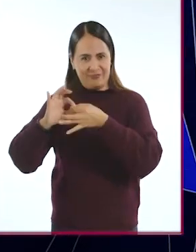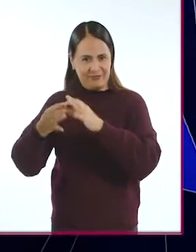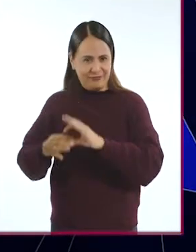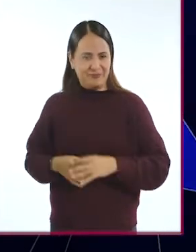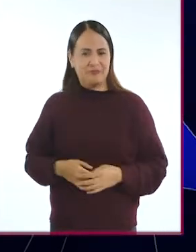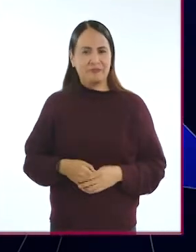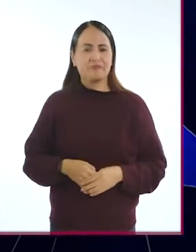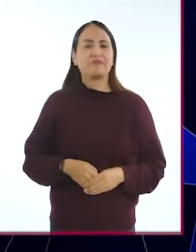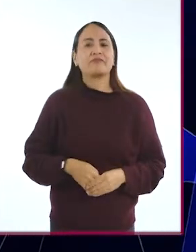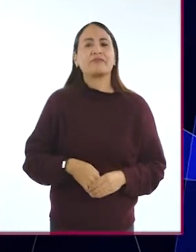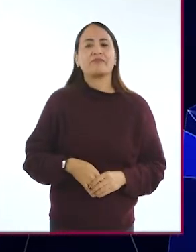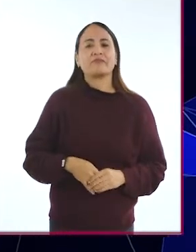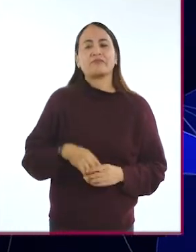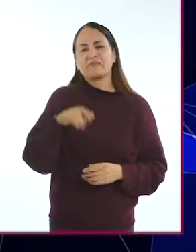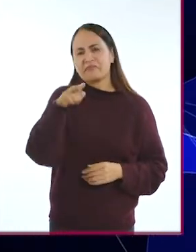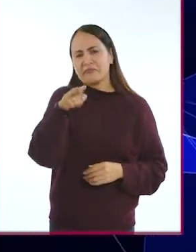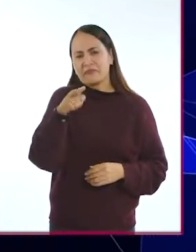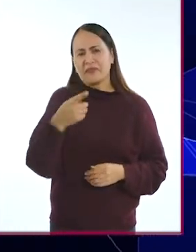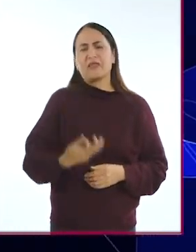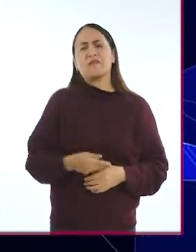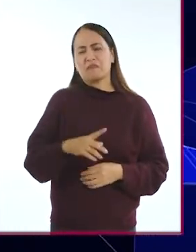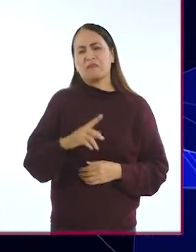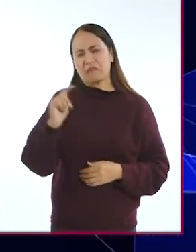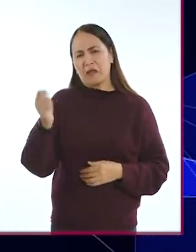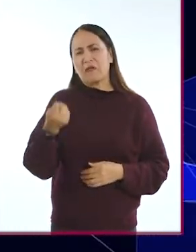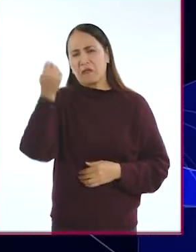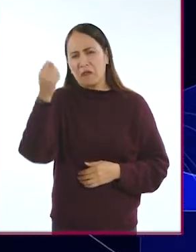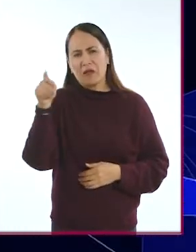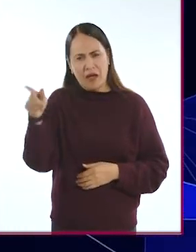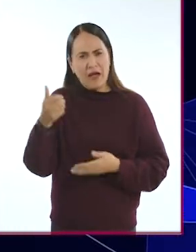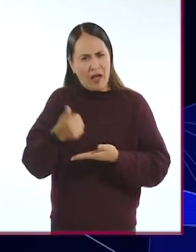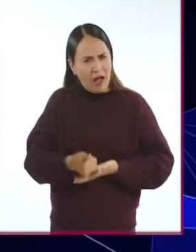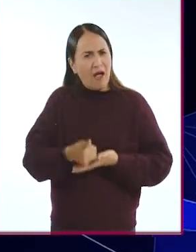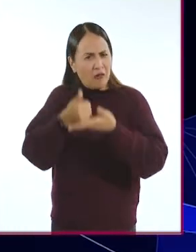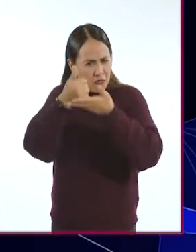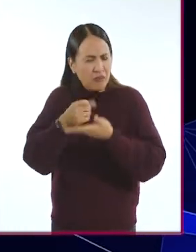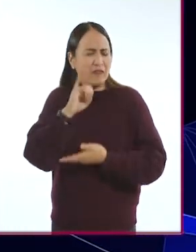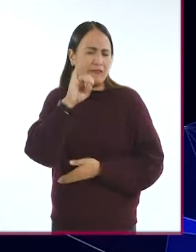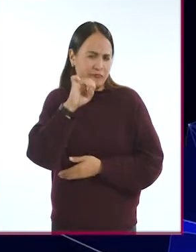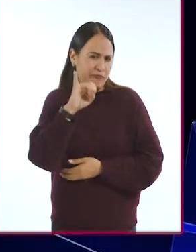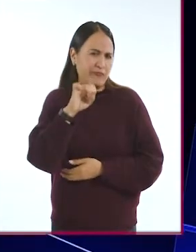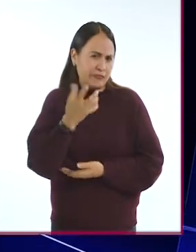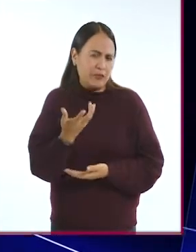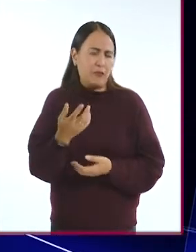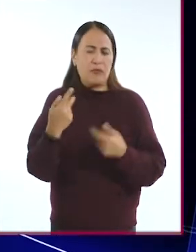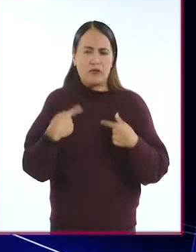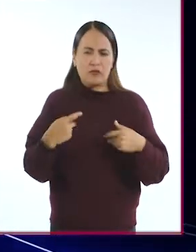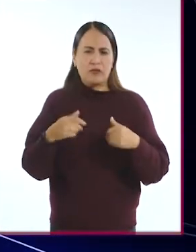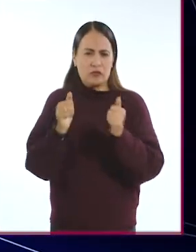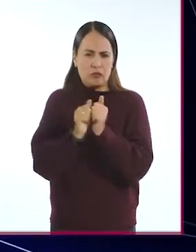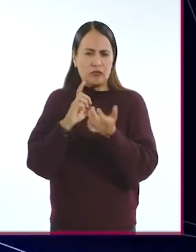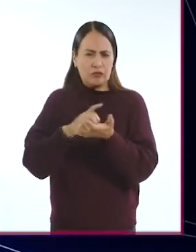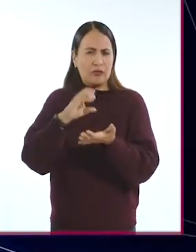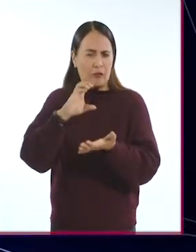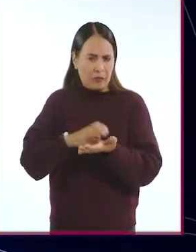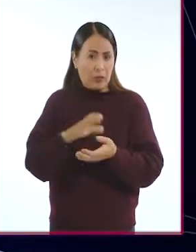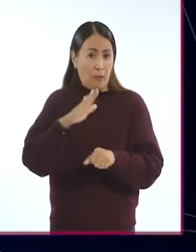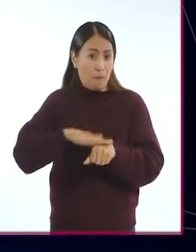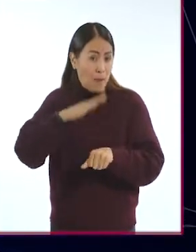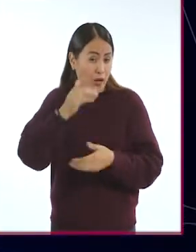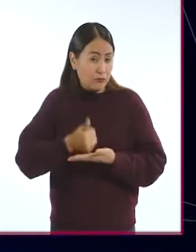asistida puede ayudar en los valores personales en algo fundamental, sobre todo en las personas con discapacidad.